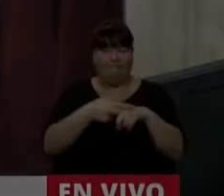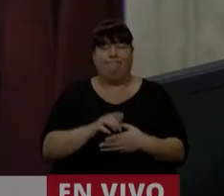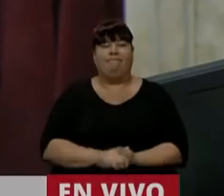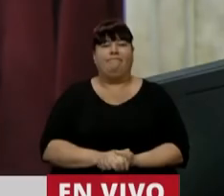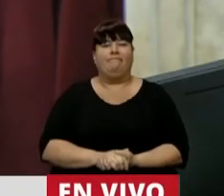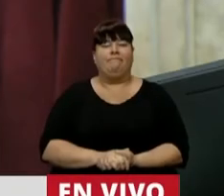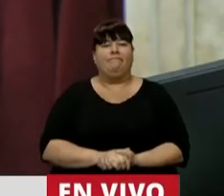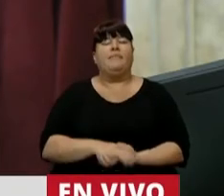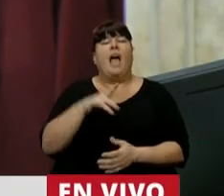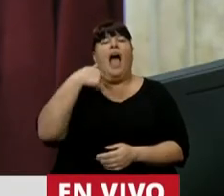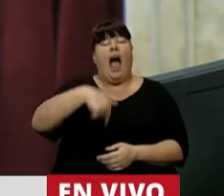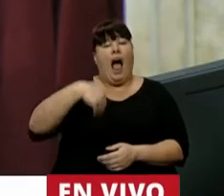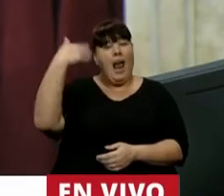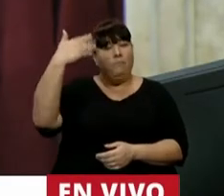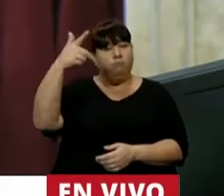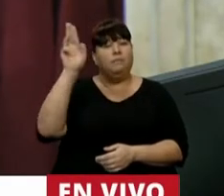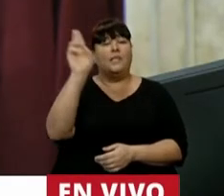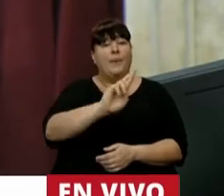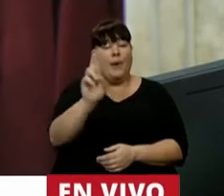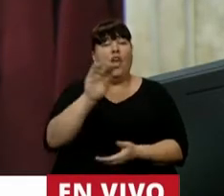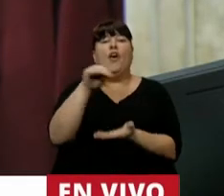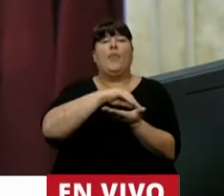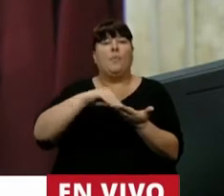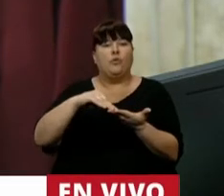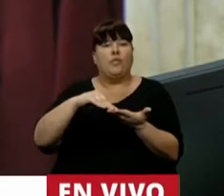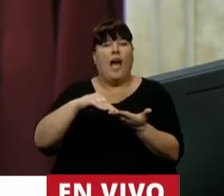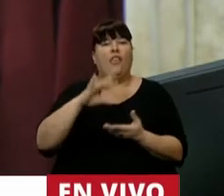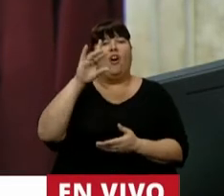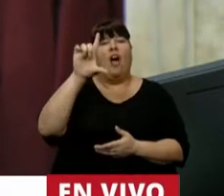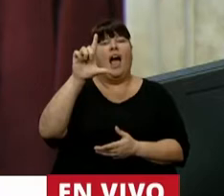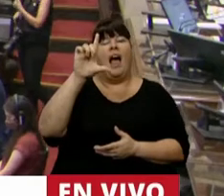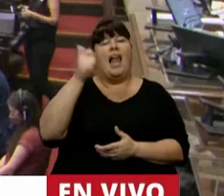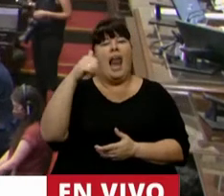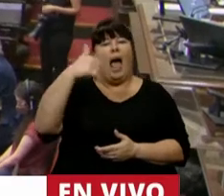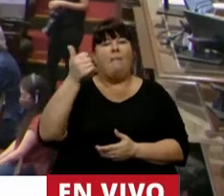Tiene la palabra para una cuestión de privilegio el diputado Álvaro de la Madrid.